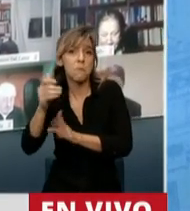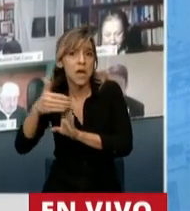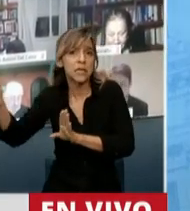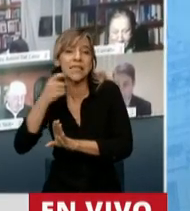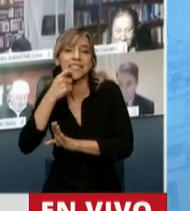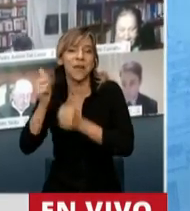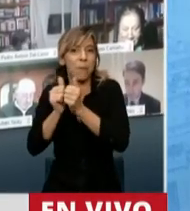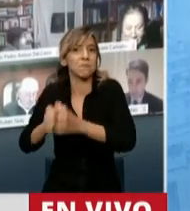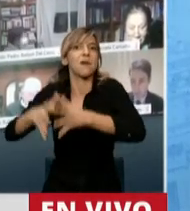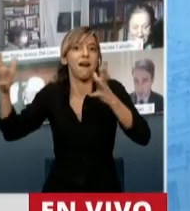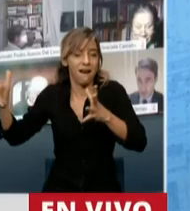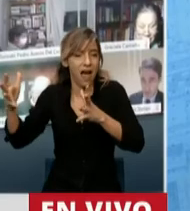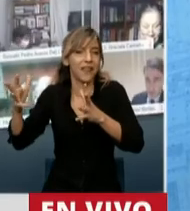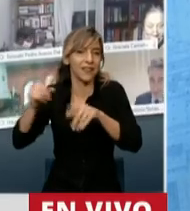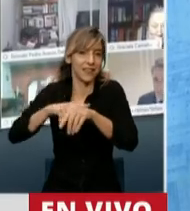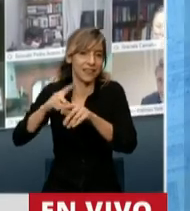Presidente.